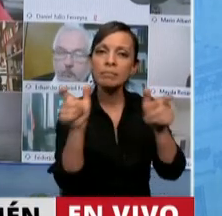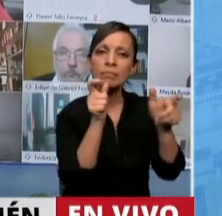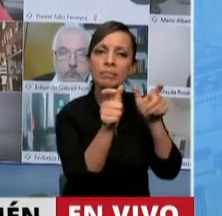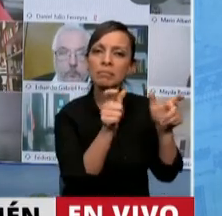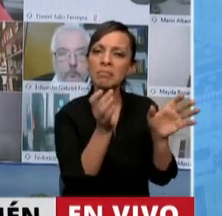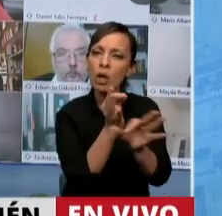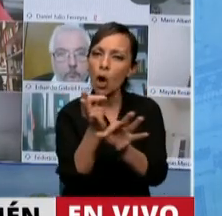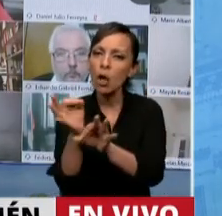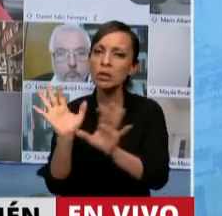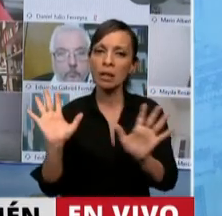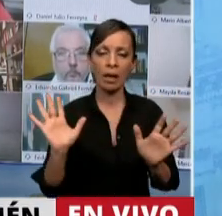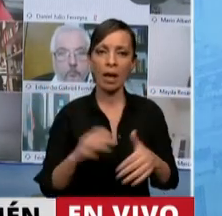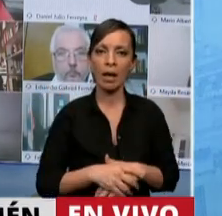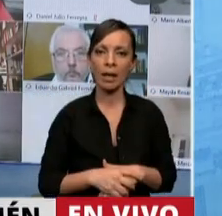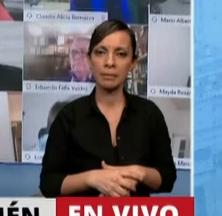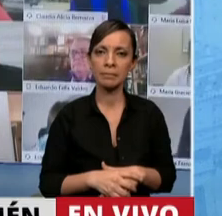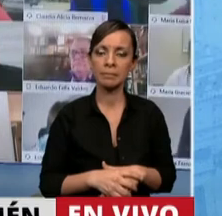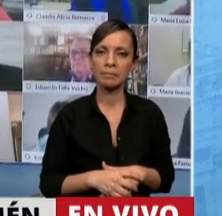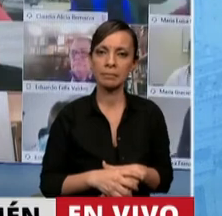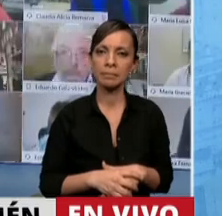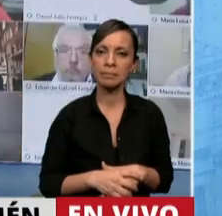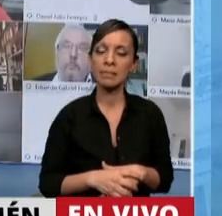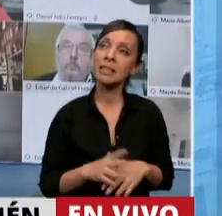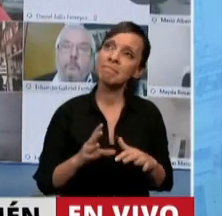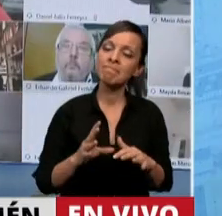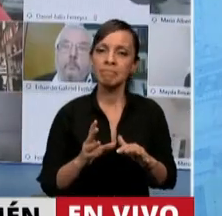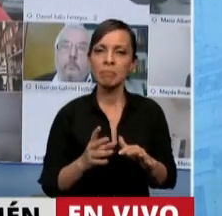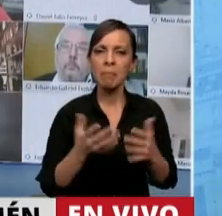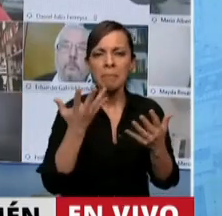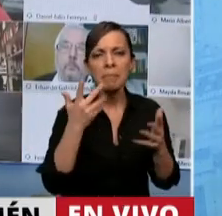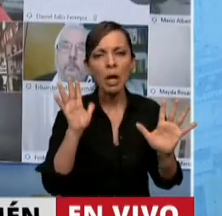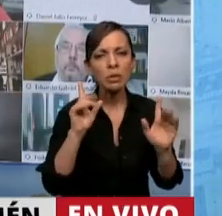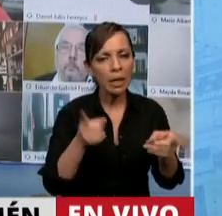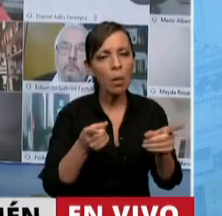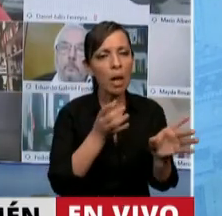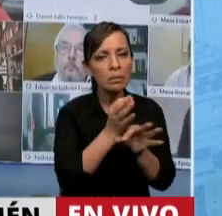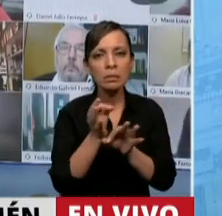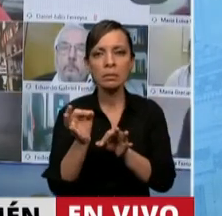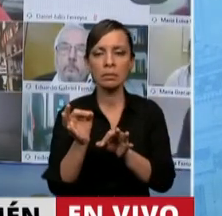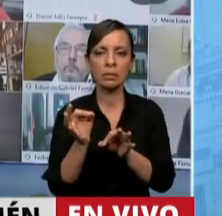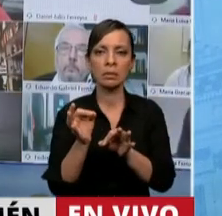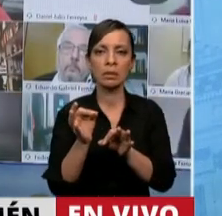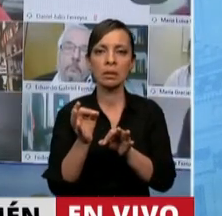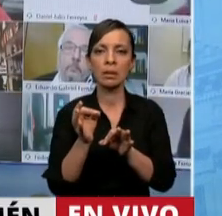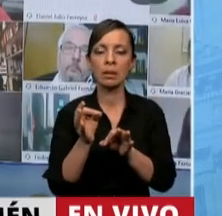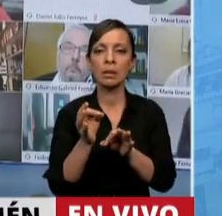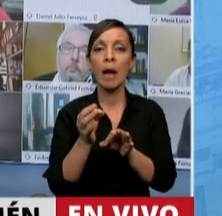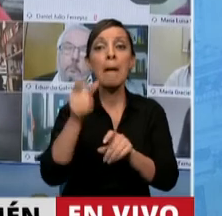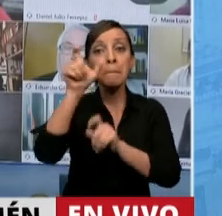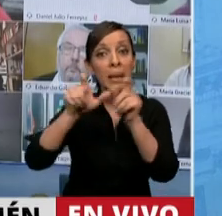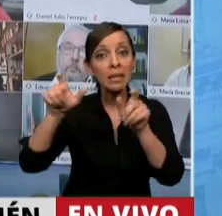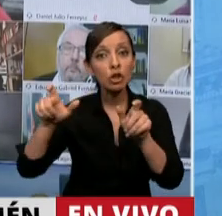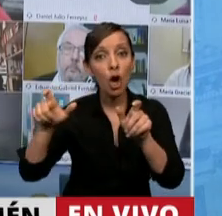mejor consejos no dar consejos, pero me gustaría aconsejar cortar el uso de la palabra a